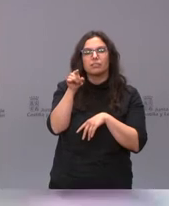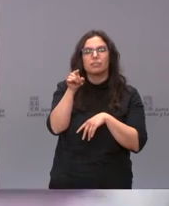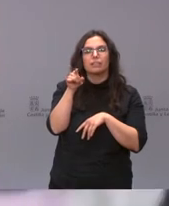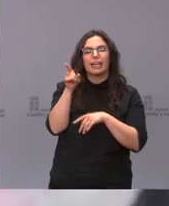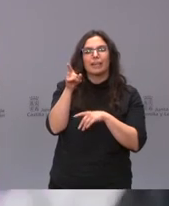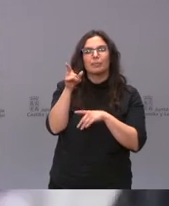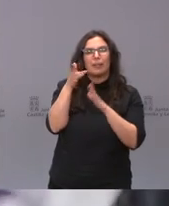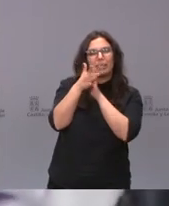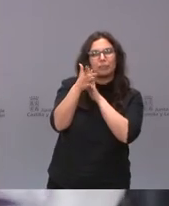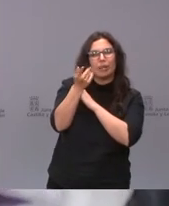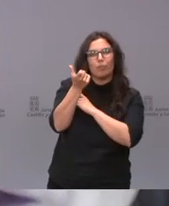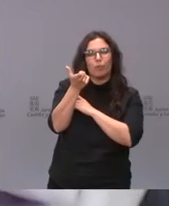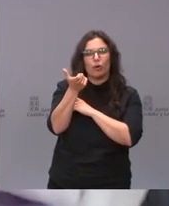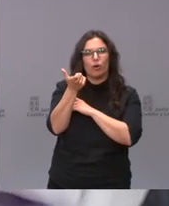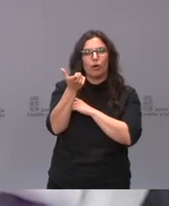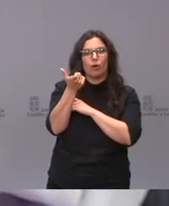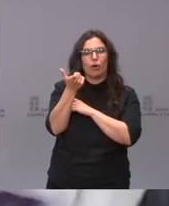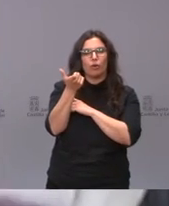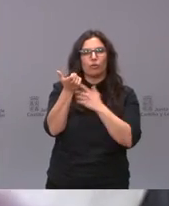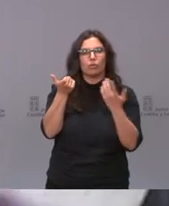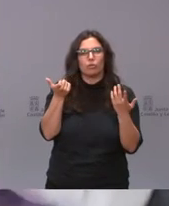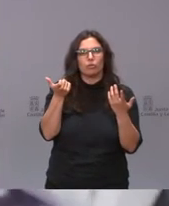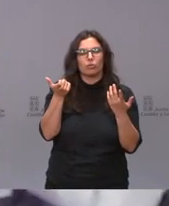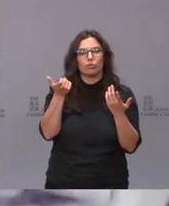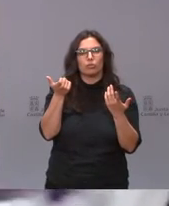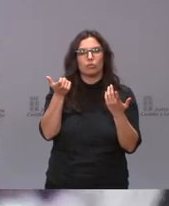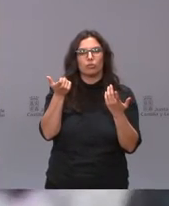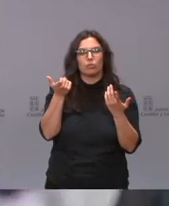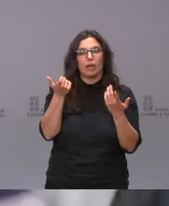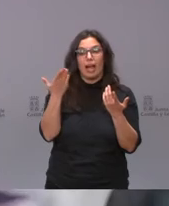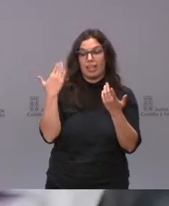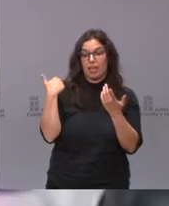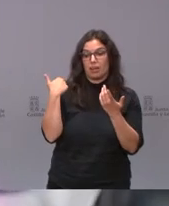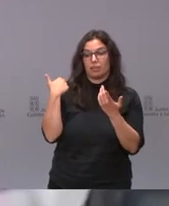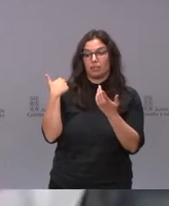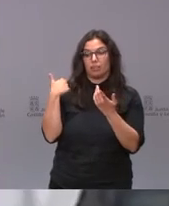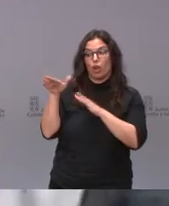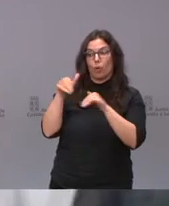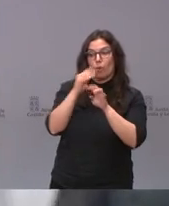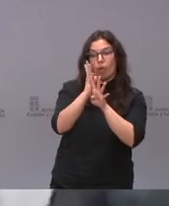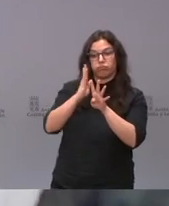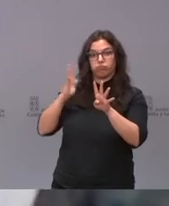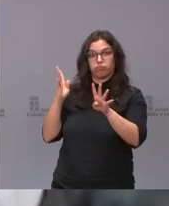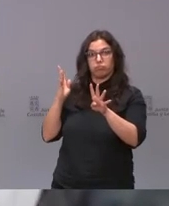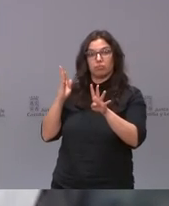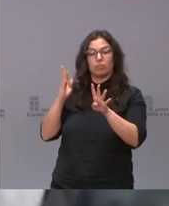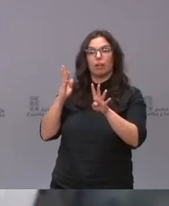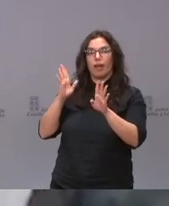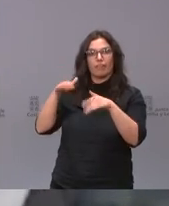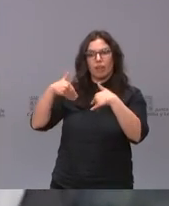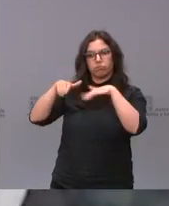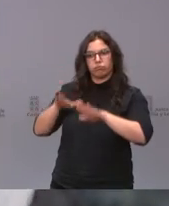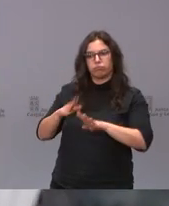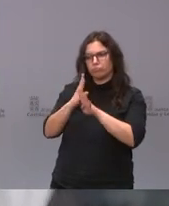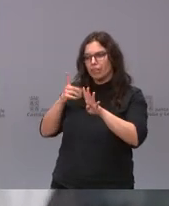un poco cómo se va a recuperar la vacunación de la gente que ayer no estaba convocado a esa vacuna